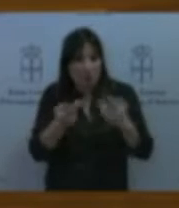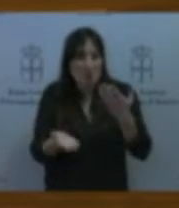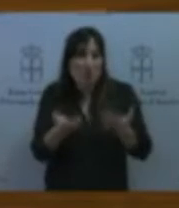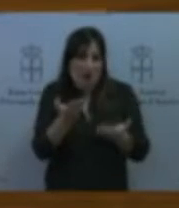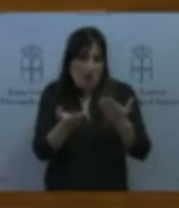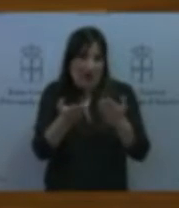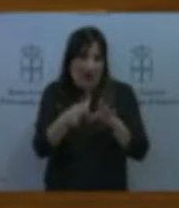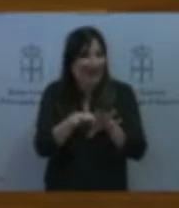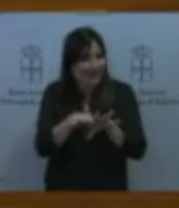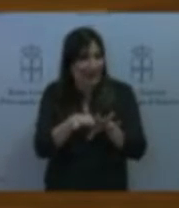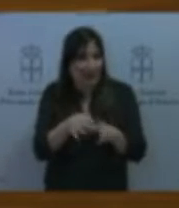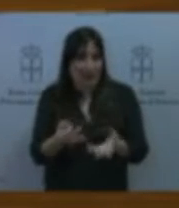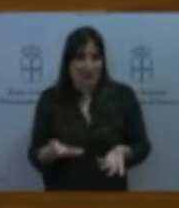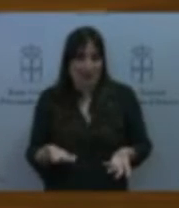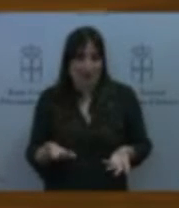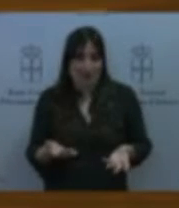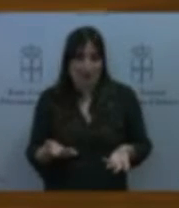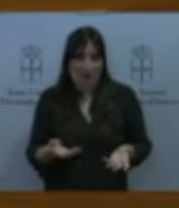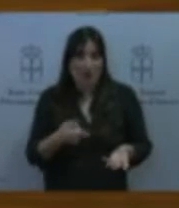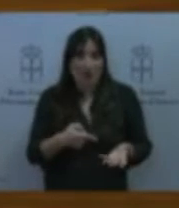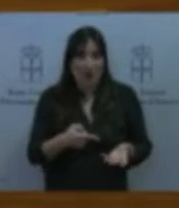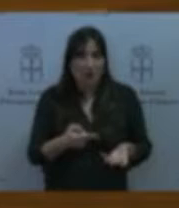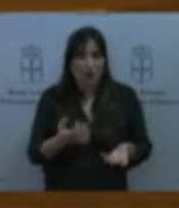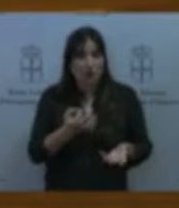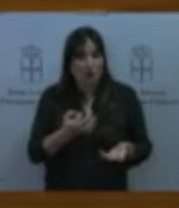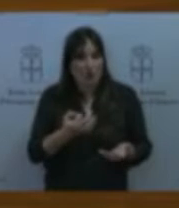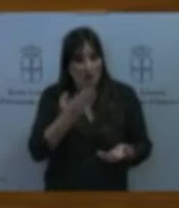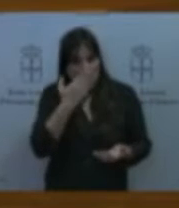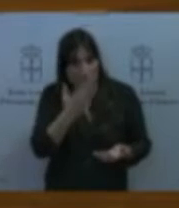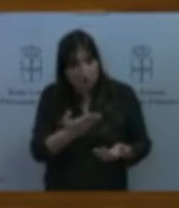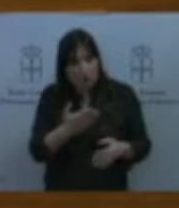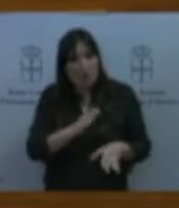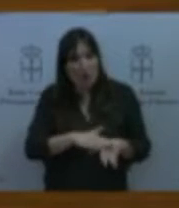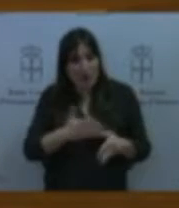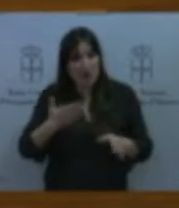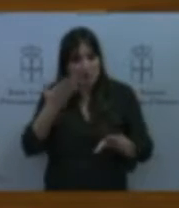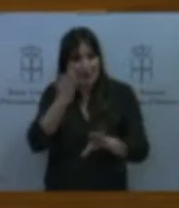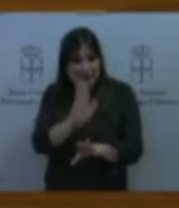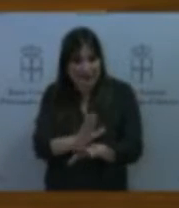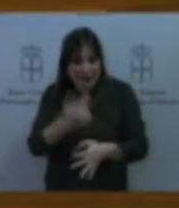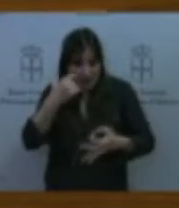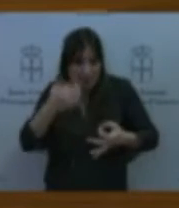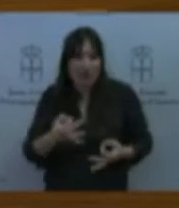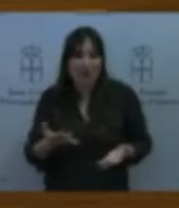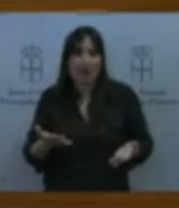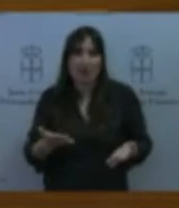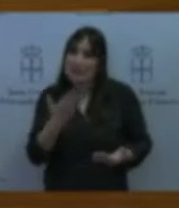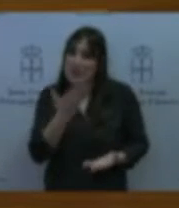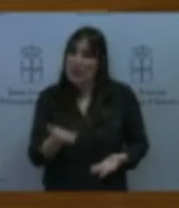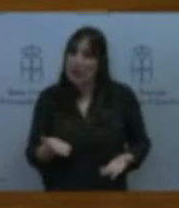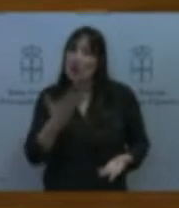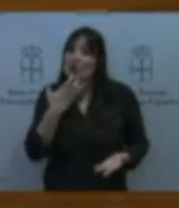tenemos que tener la suficiente honestidad como para poder plantearlo aquí abiertamente cuando tenemos que hacer una crítica o una autocrítica. Yo hago la